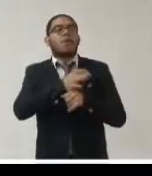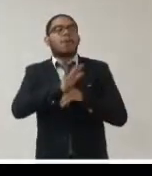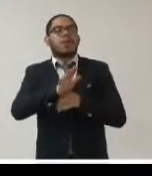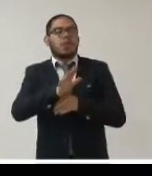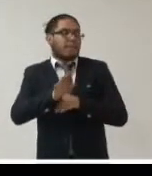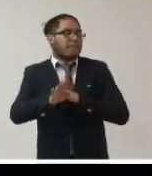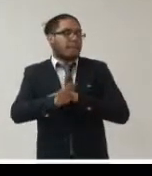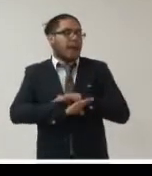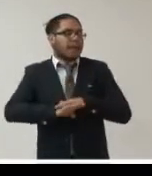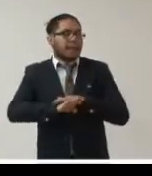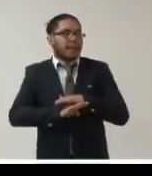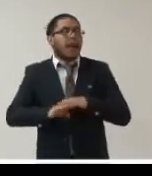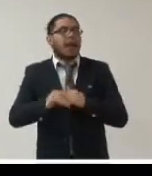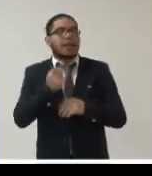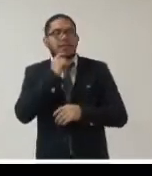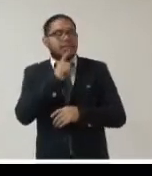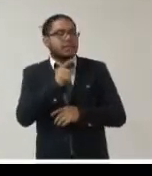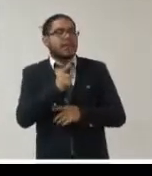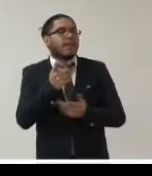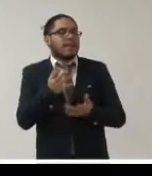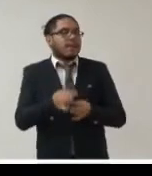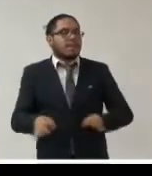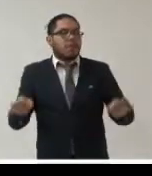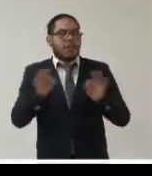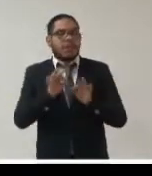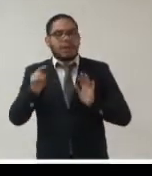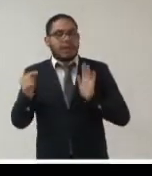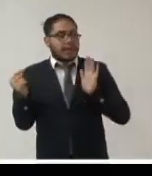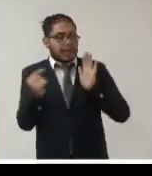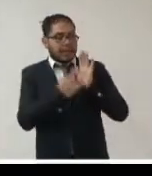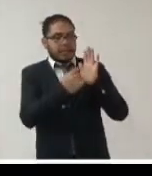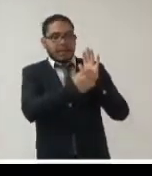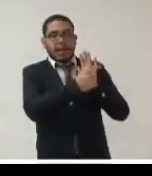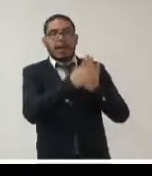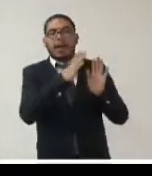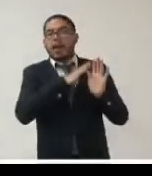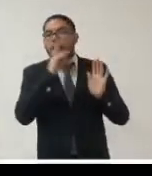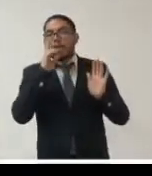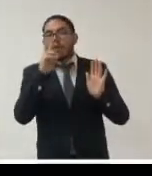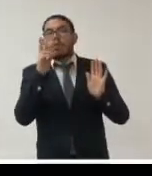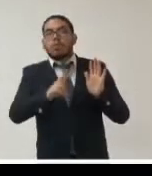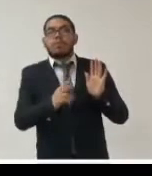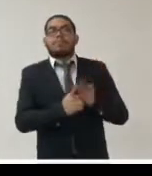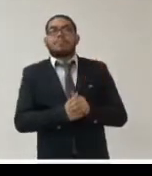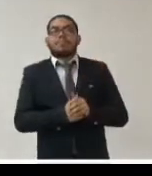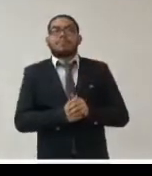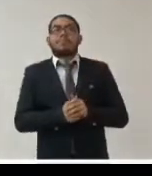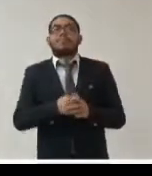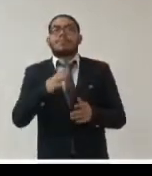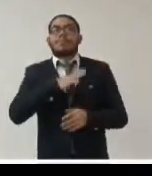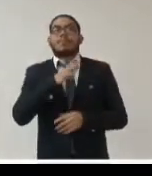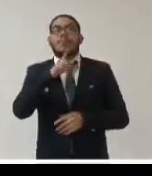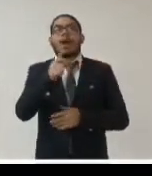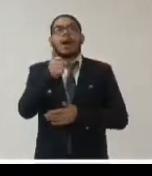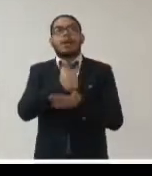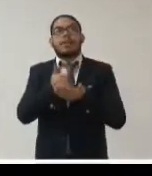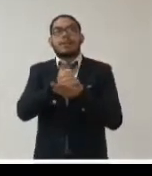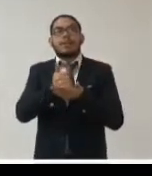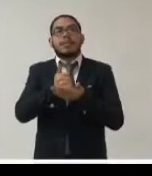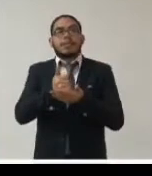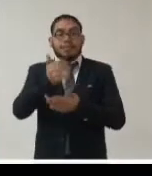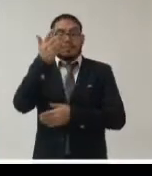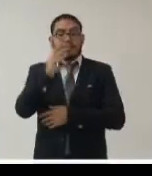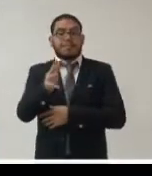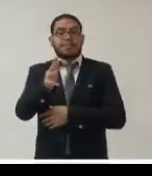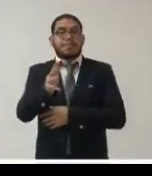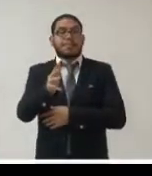encontrar detrás del ícono portal de transparencia allí destacado en azul son los 10 rubros de